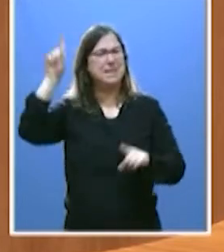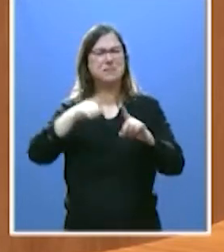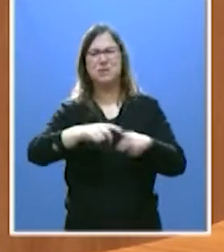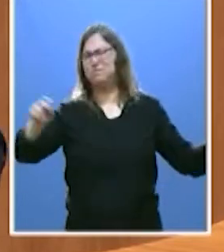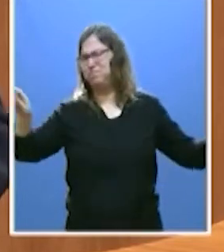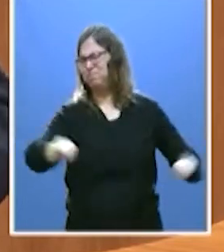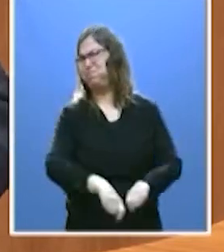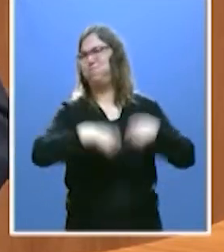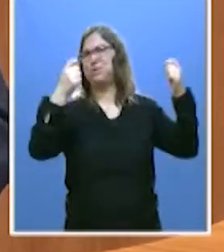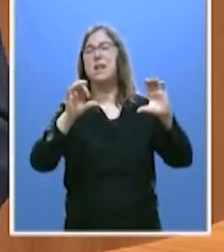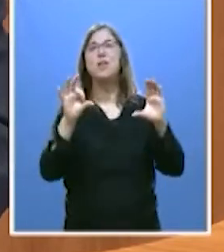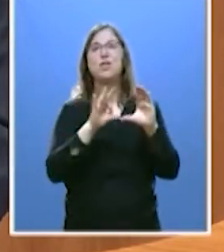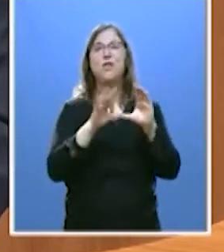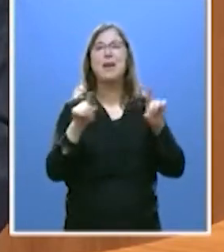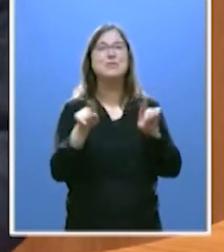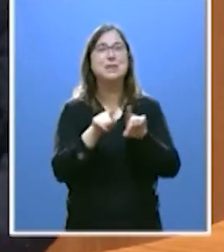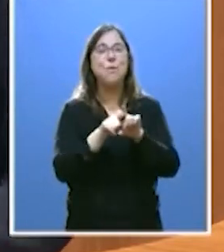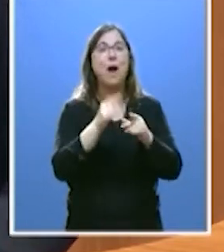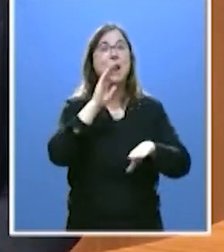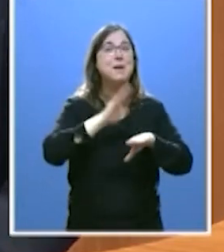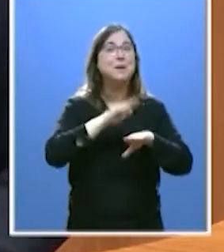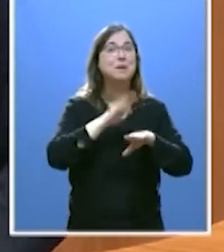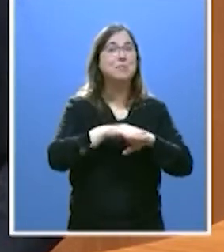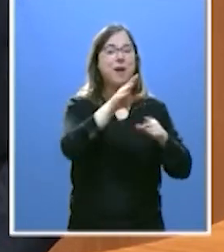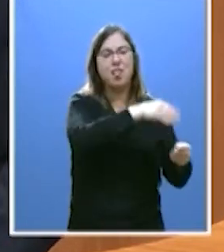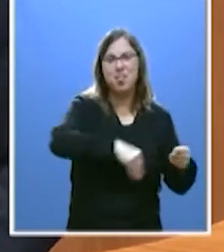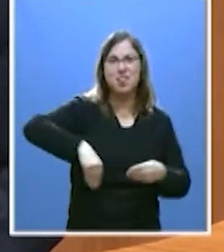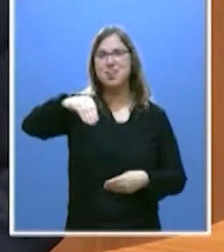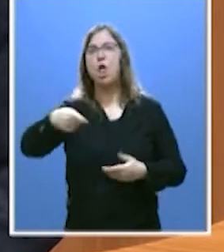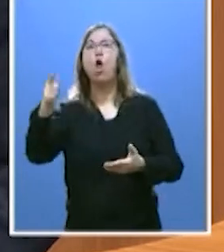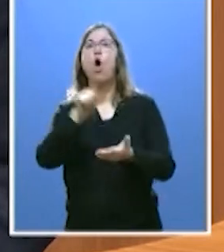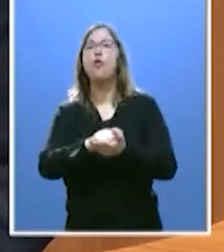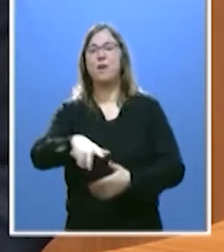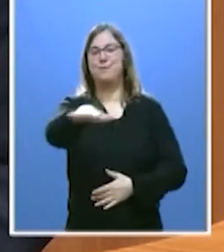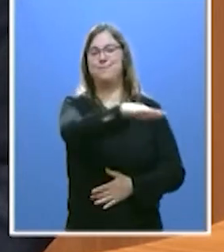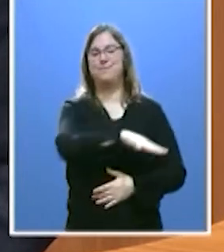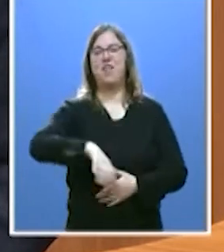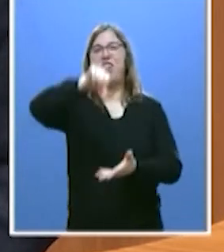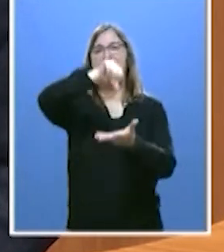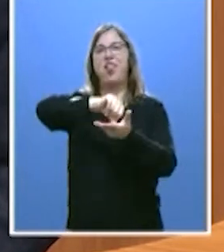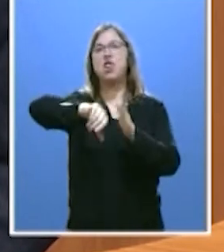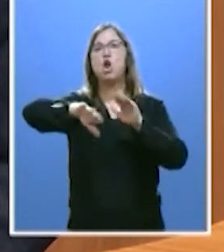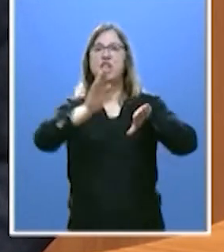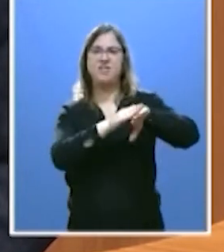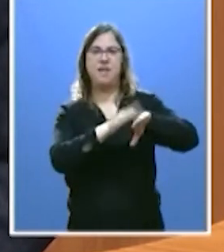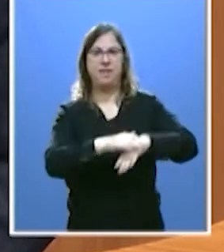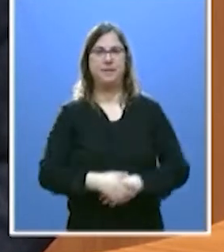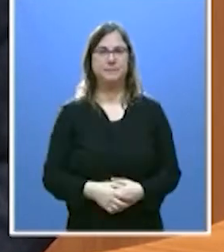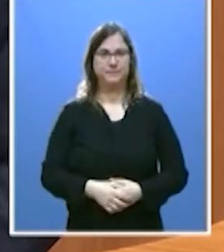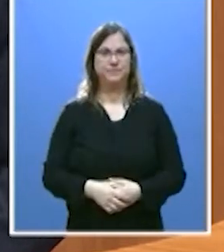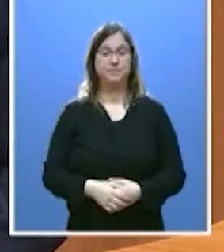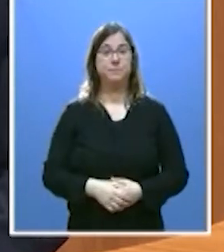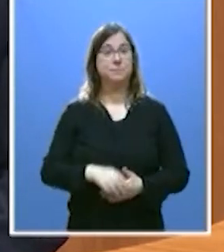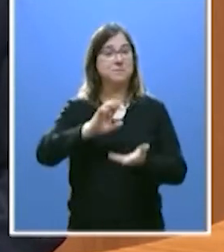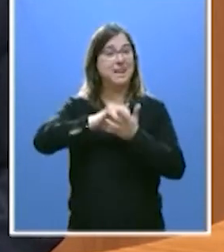con el abrazo del oso para volver a ocupar sin competencia ninguna el espacio del centro izquierdo. Esta comunidad,